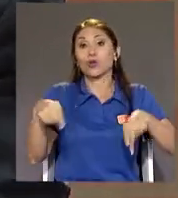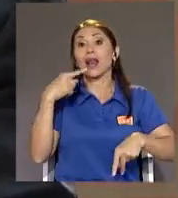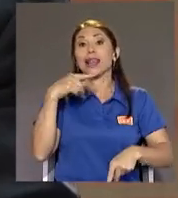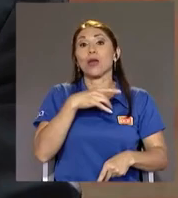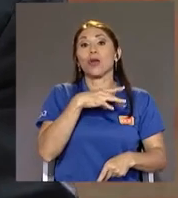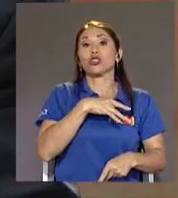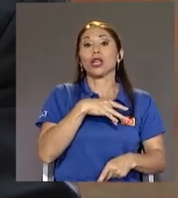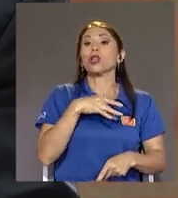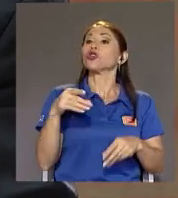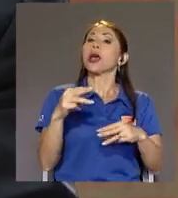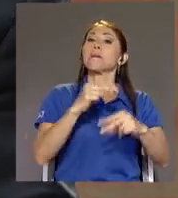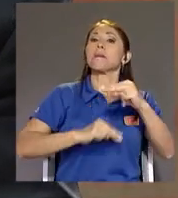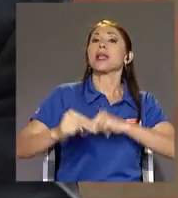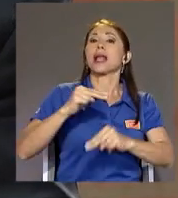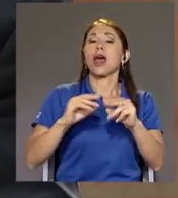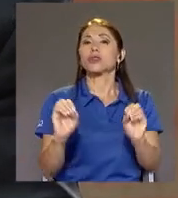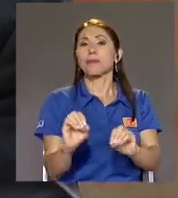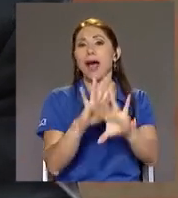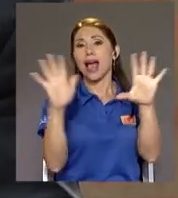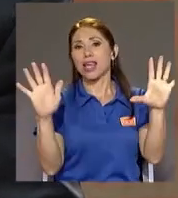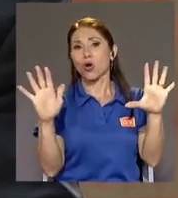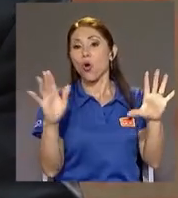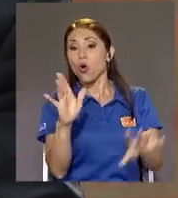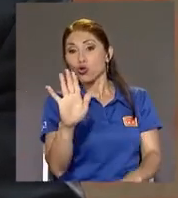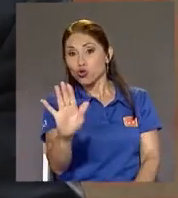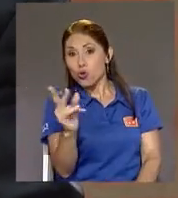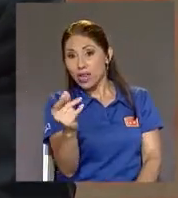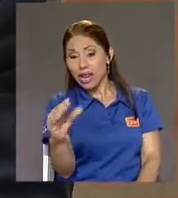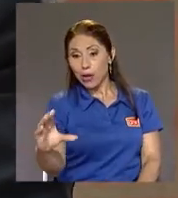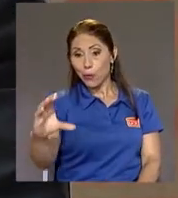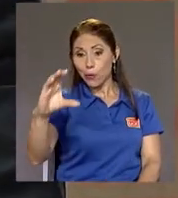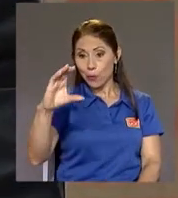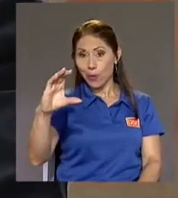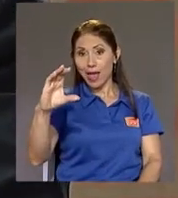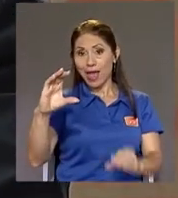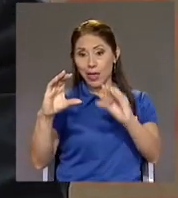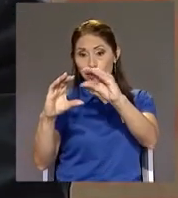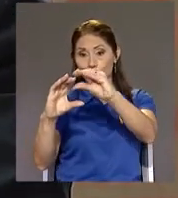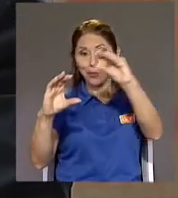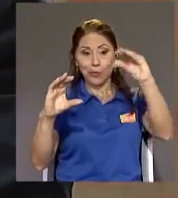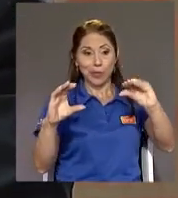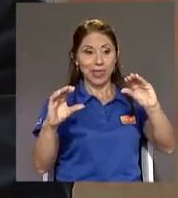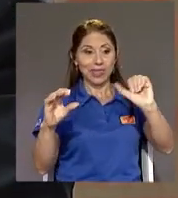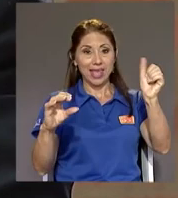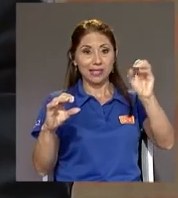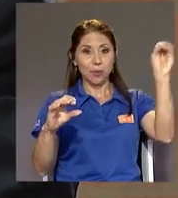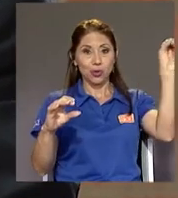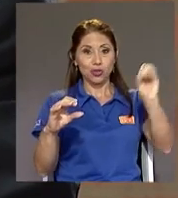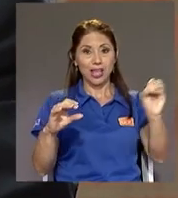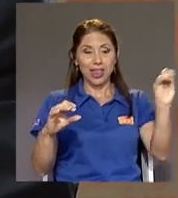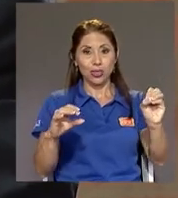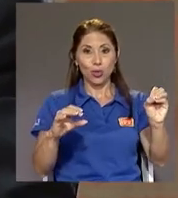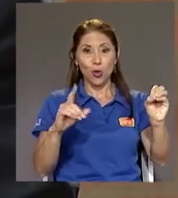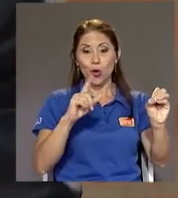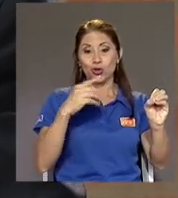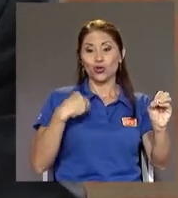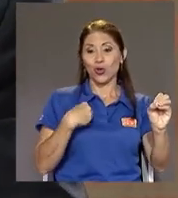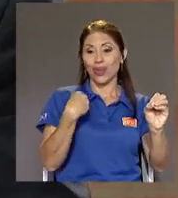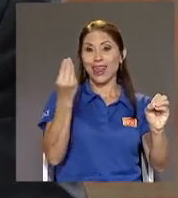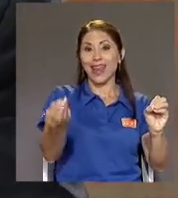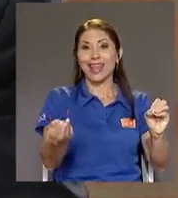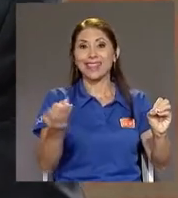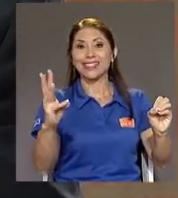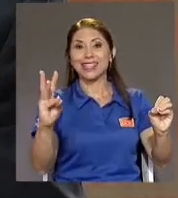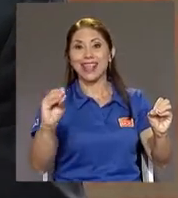Deme 10% De su dinero Y yo le daré 60 de pensión ¿Qué terminaron teniendo? 30